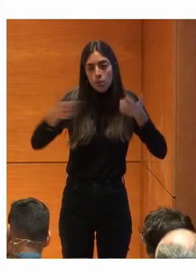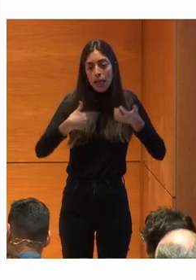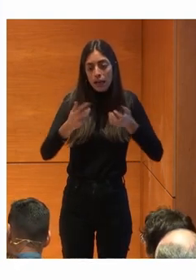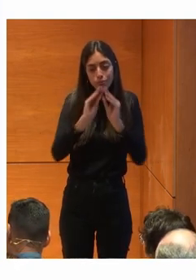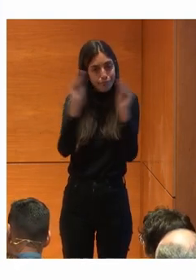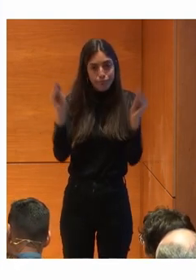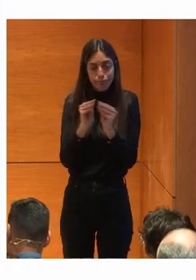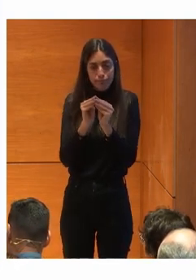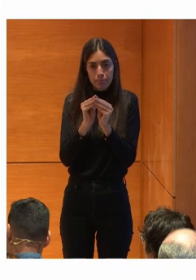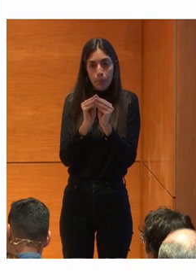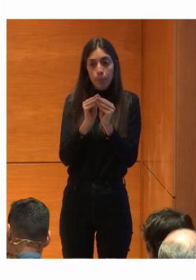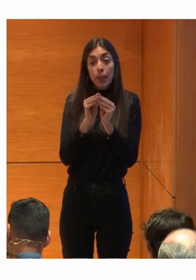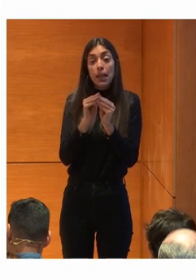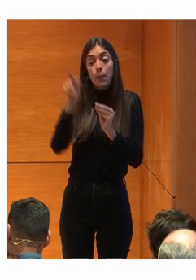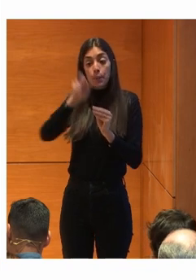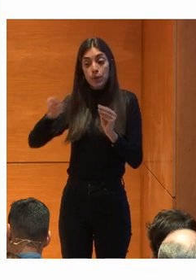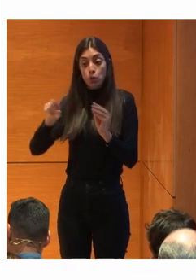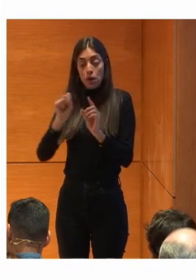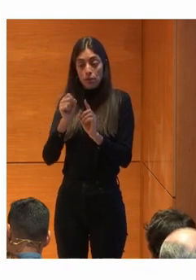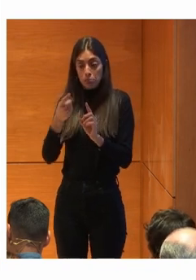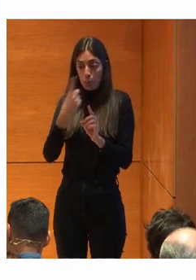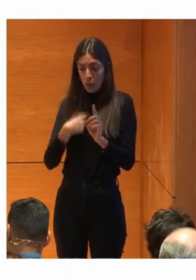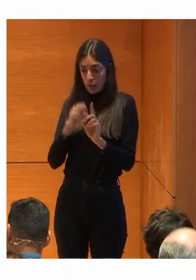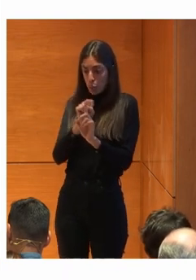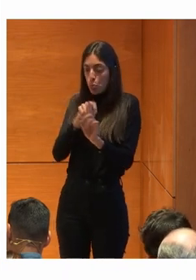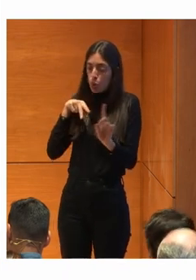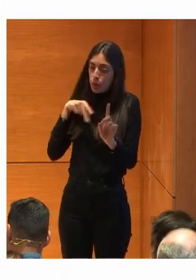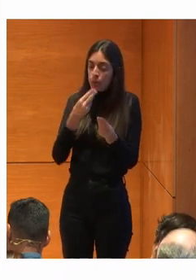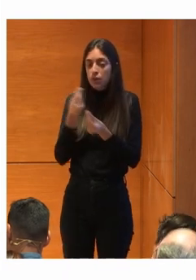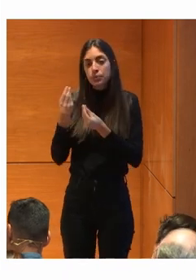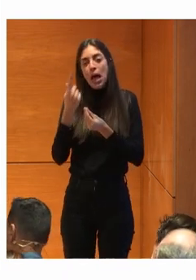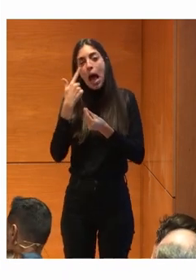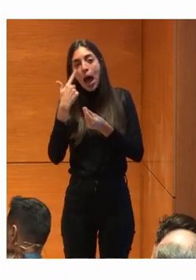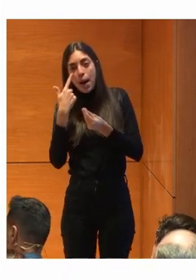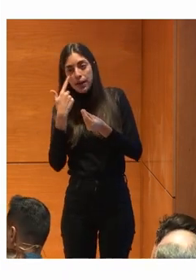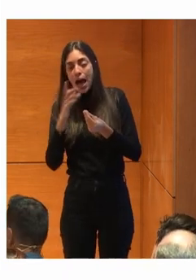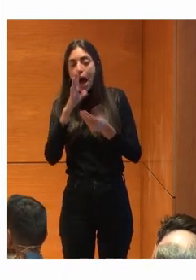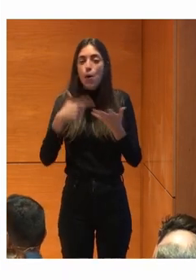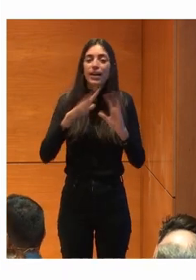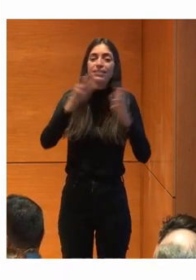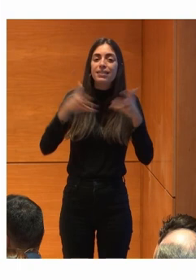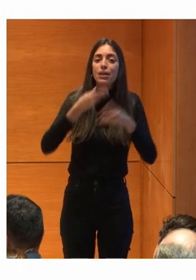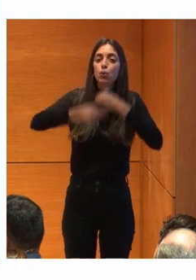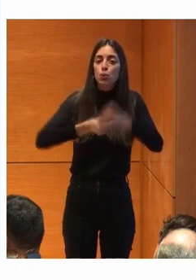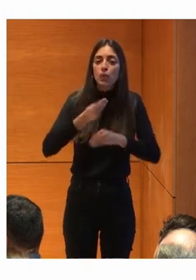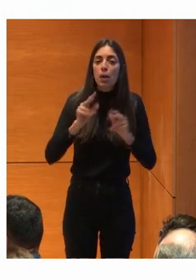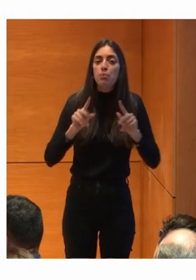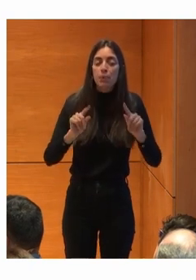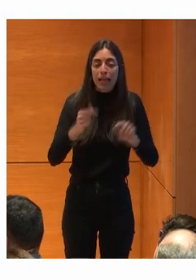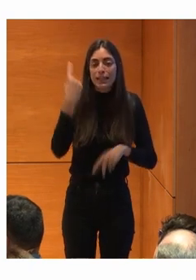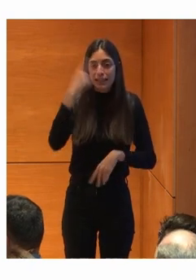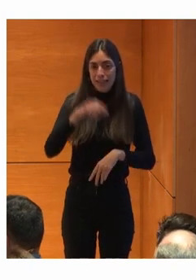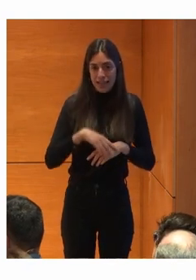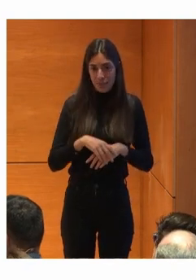Las personas Desde el punto de vista No sé De Ahora ya sé Para qué sirve internet Me habéis dado La llave